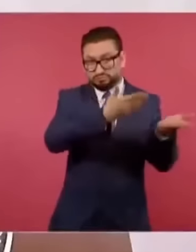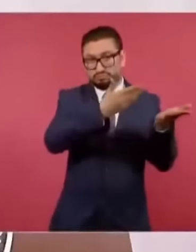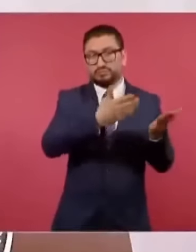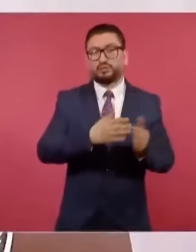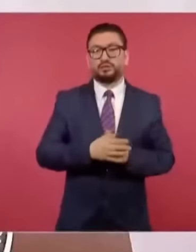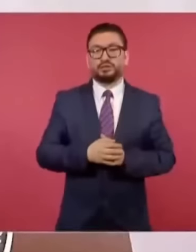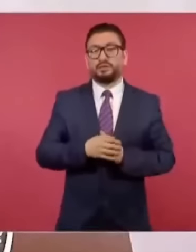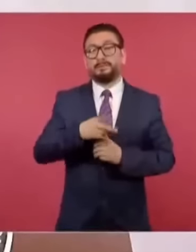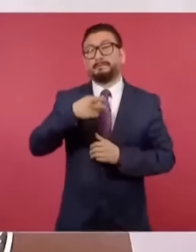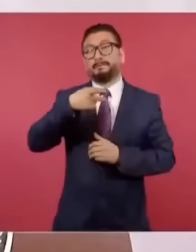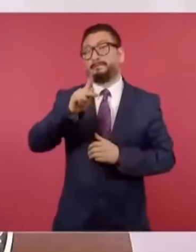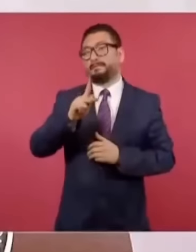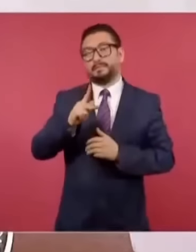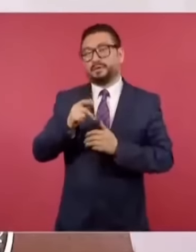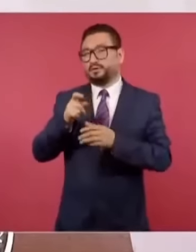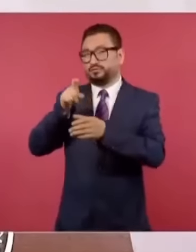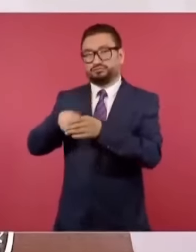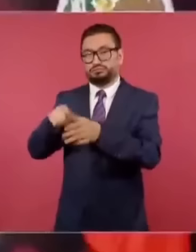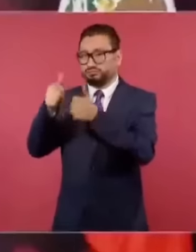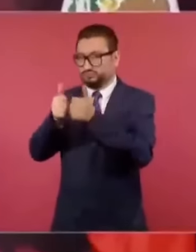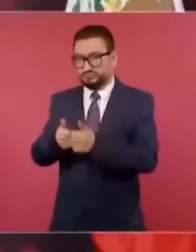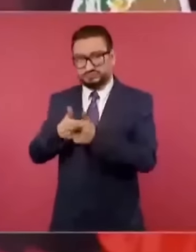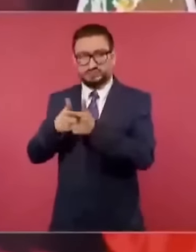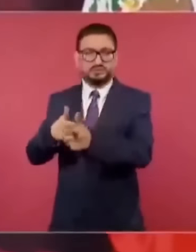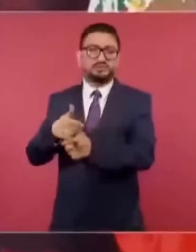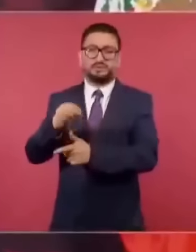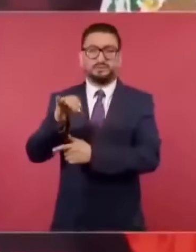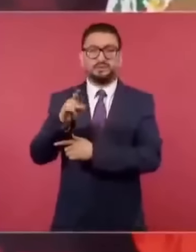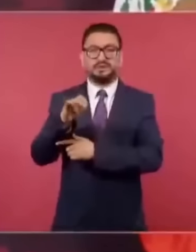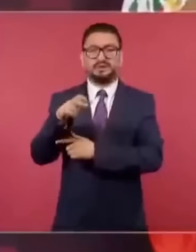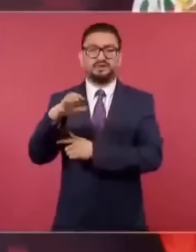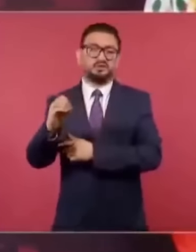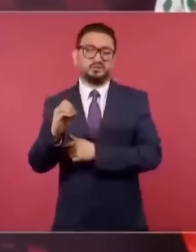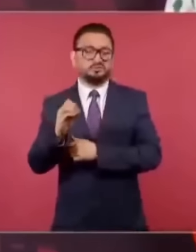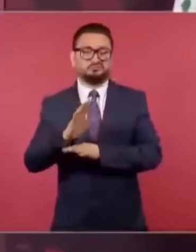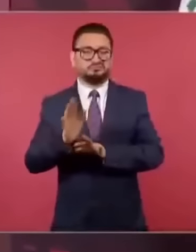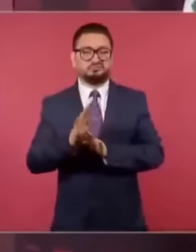pero que ya no iba a poder estar y se quedó.